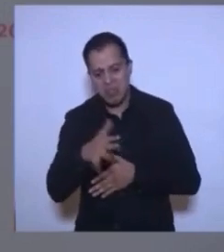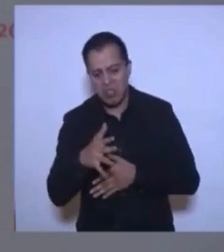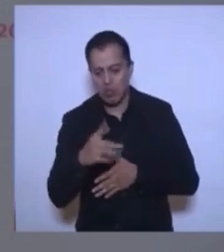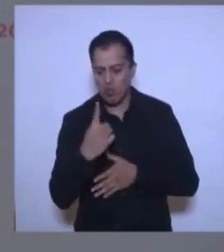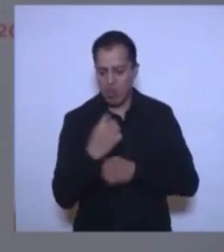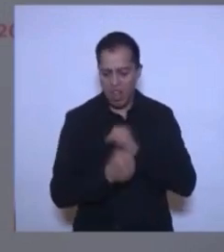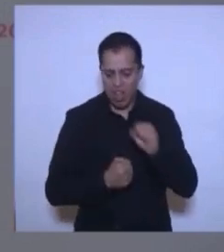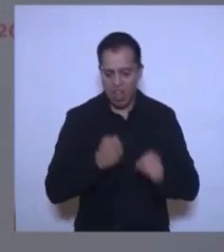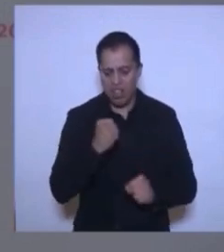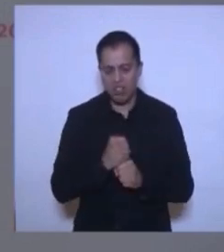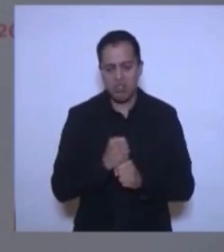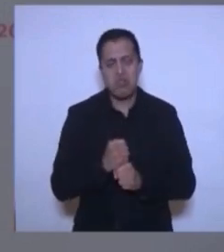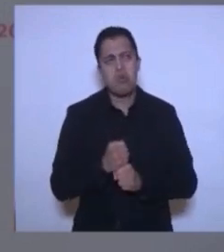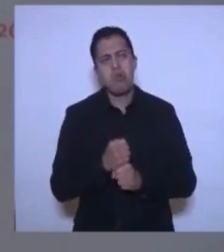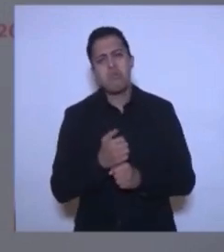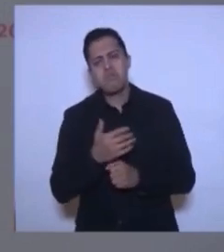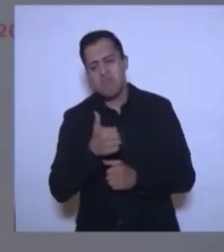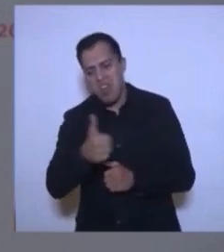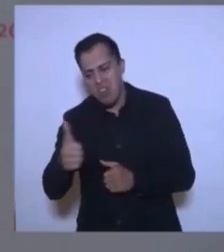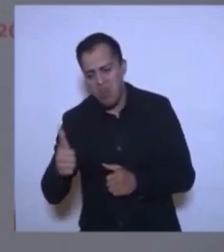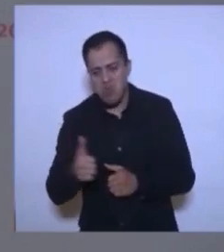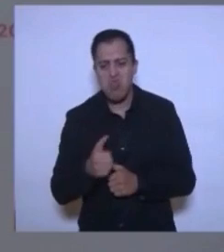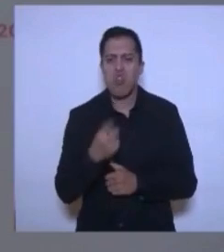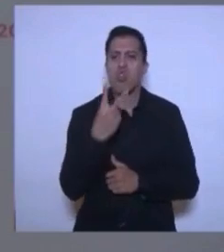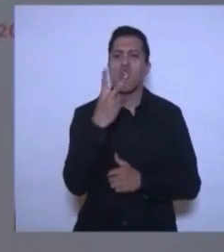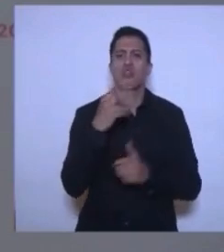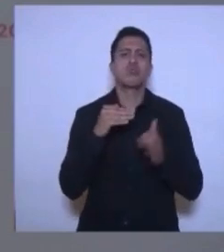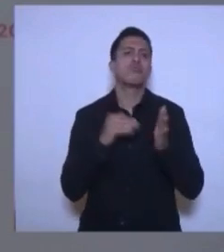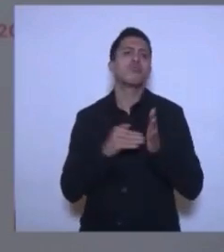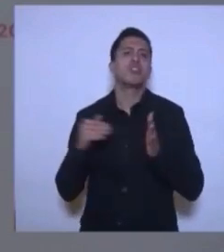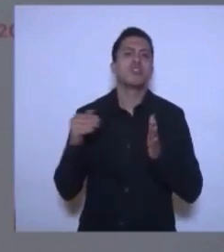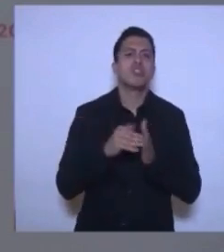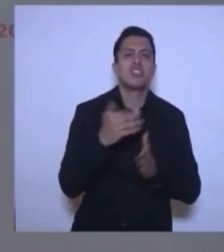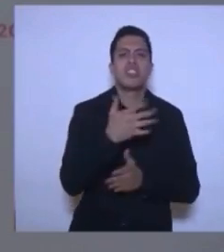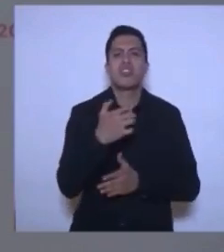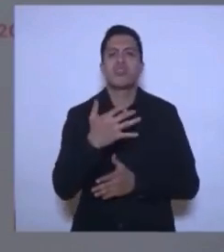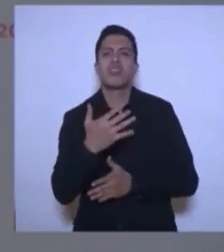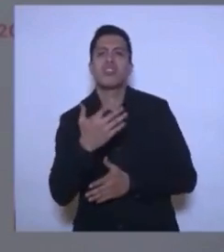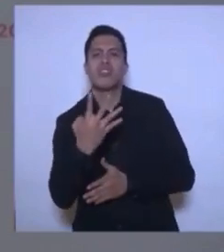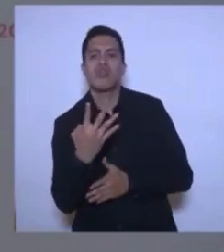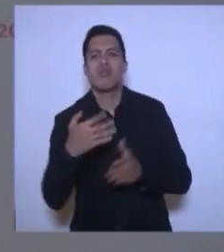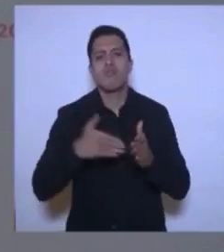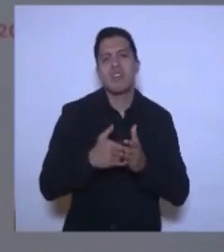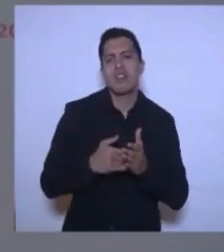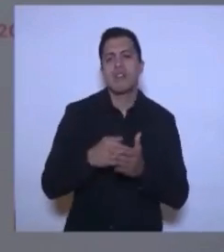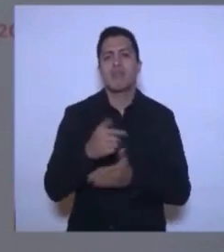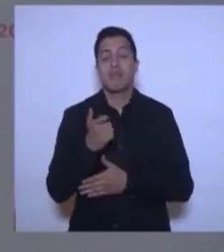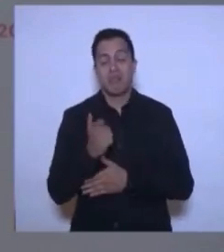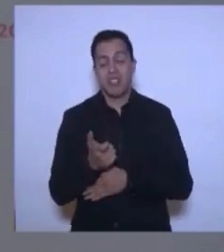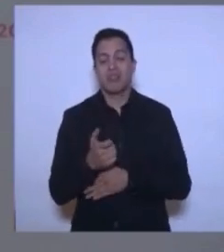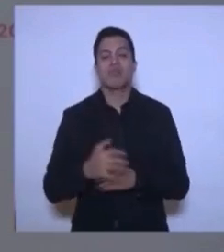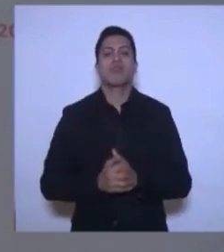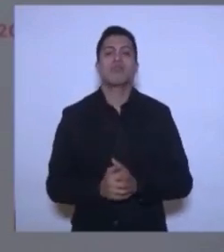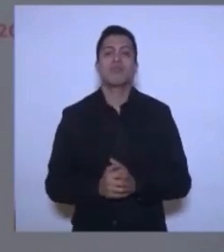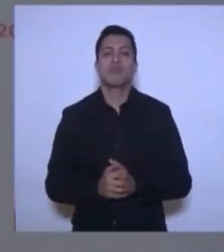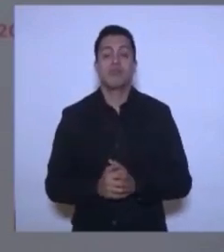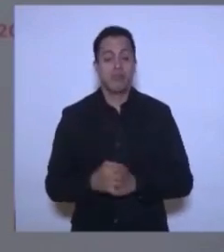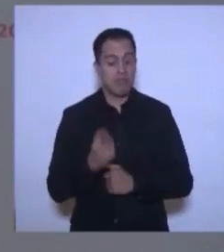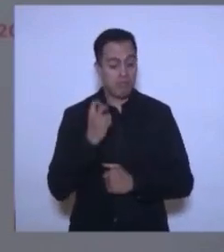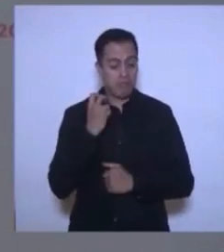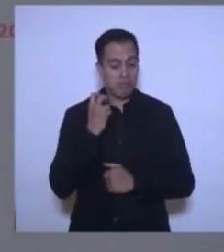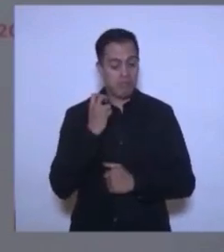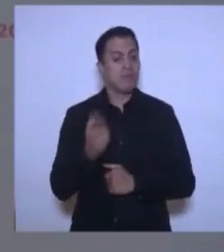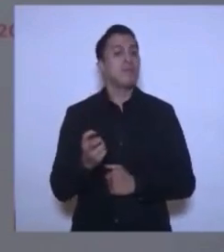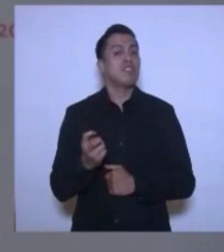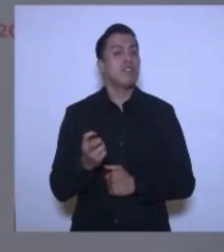anual por unidad económica de 2.555.000 pesos. Esta, amigas y amigos,